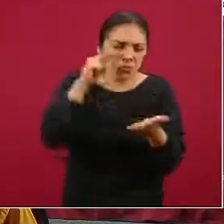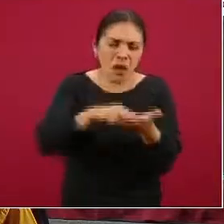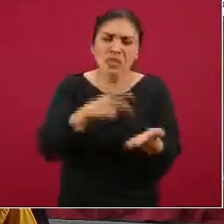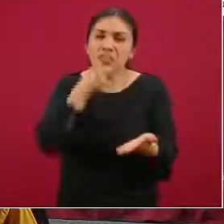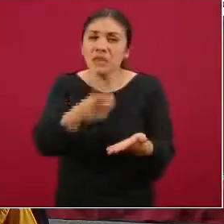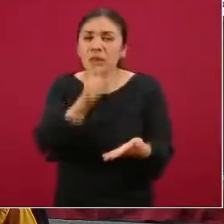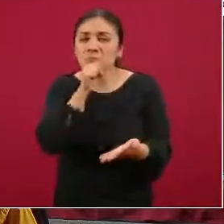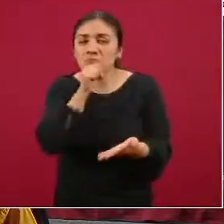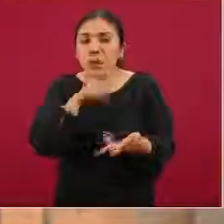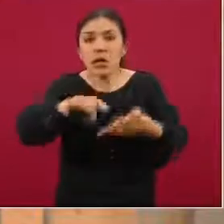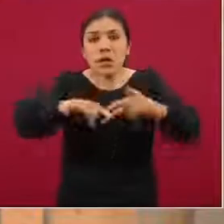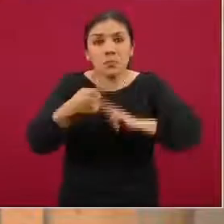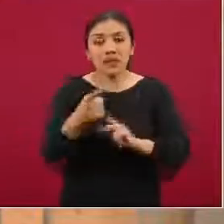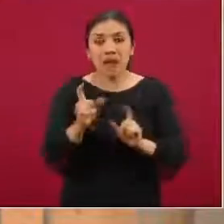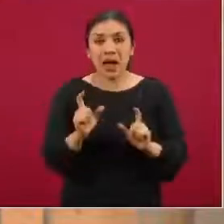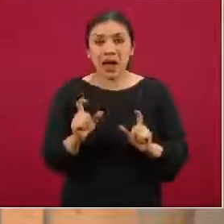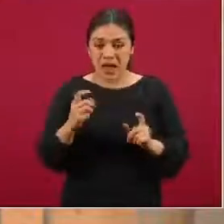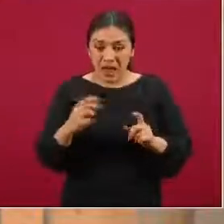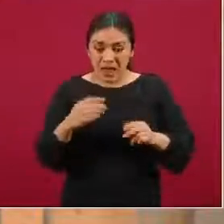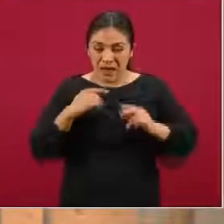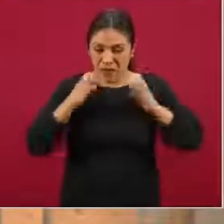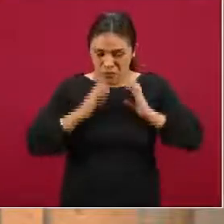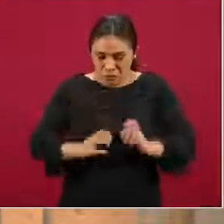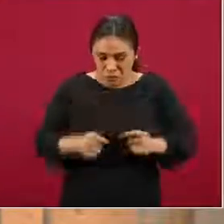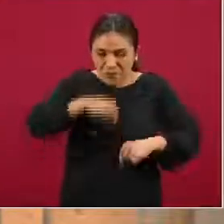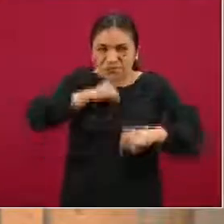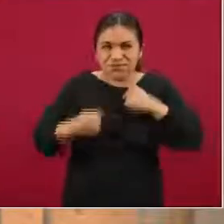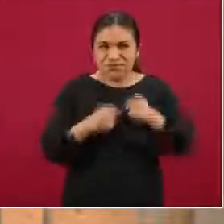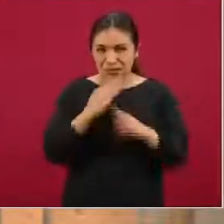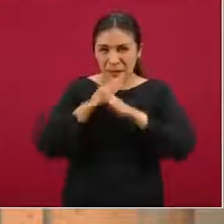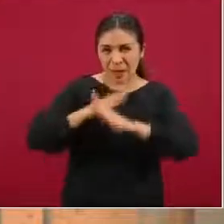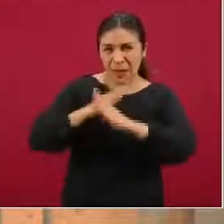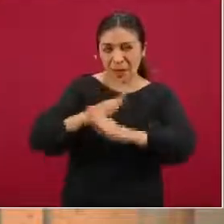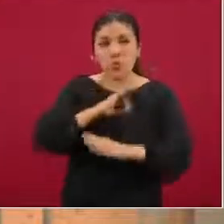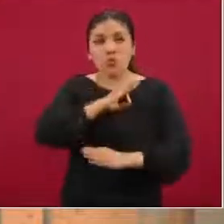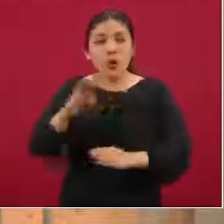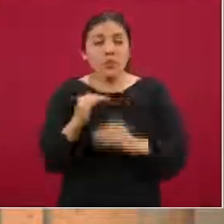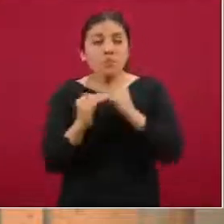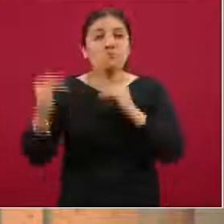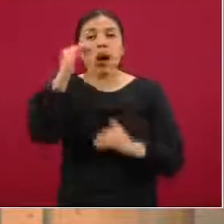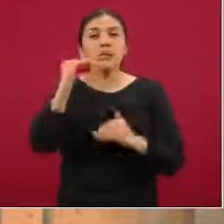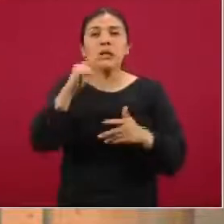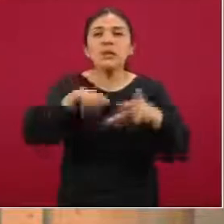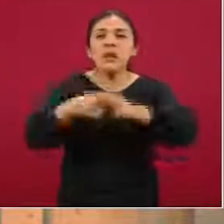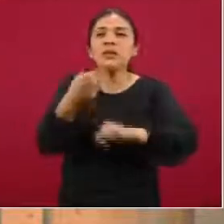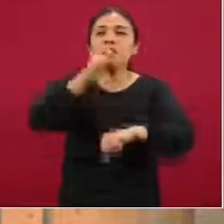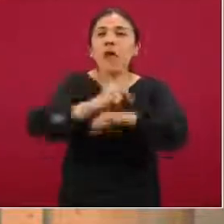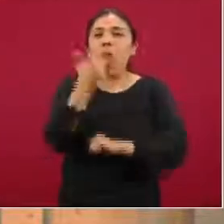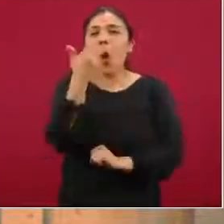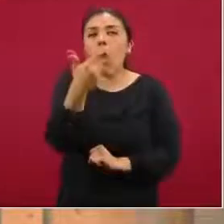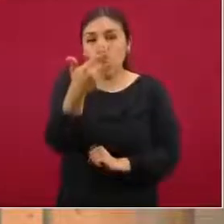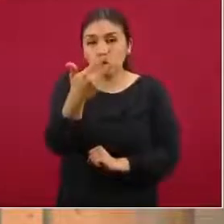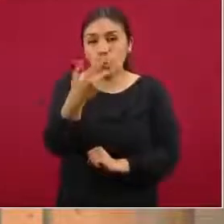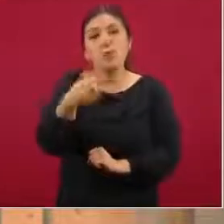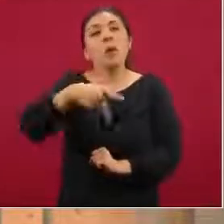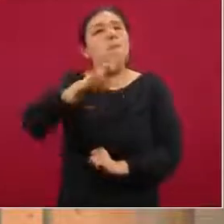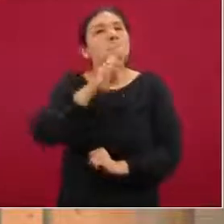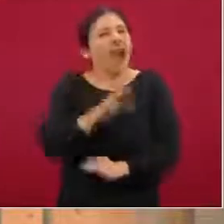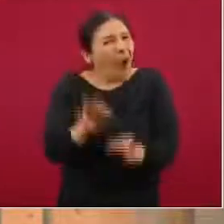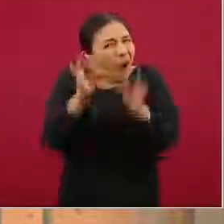empezar a elevarse a partir del día 8, pero para tener la seguridad de identificarlos, la recomendación es que se